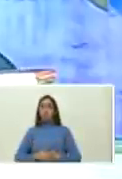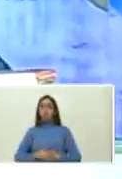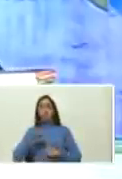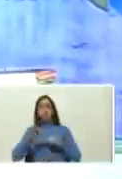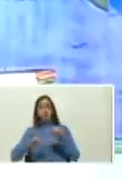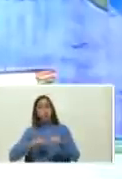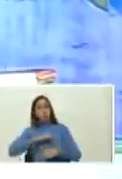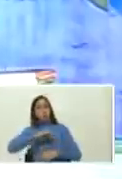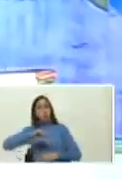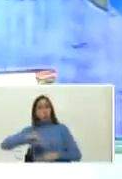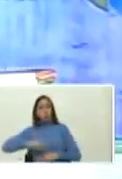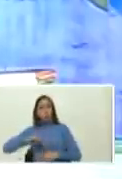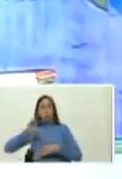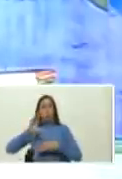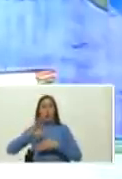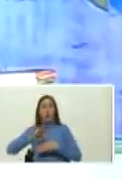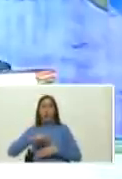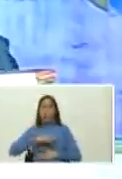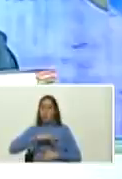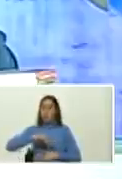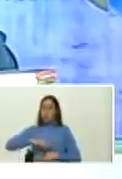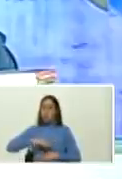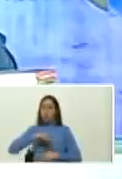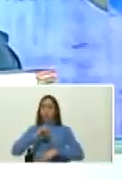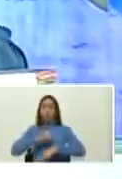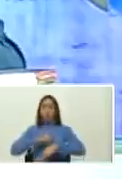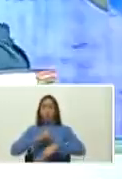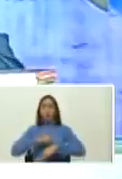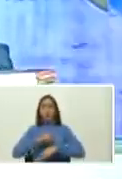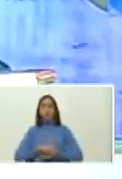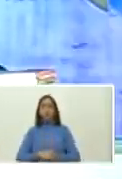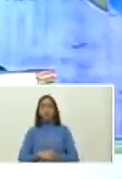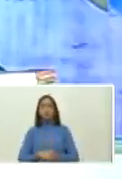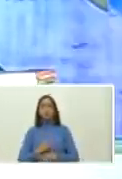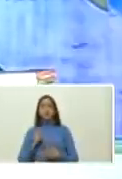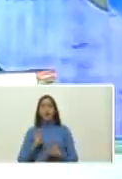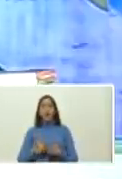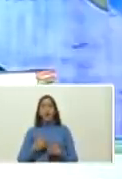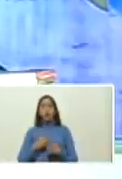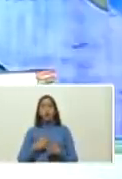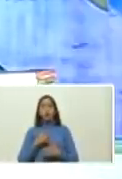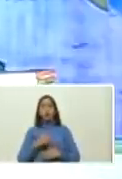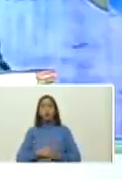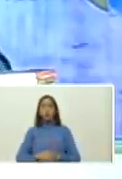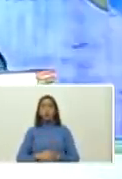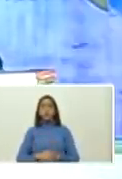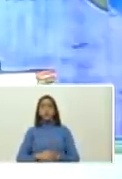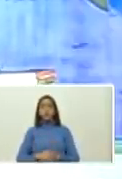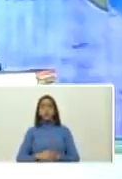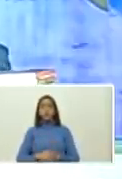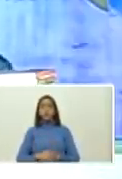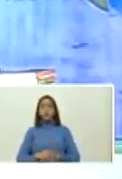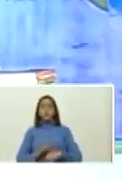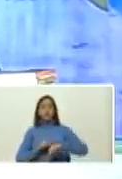nuestro americano este es nuestro siglo así que de antemano siendo